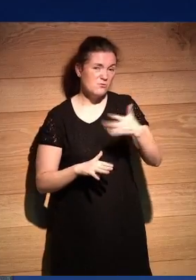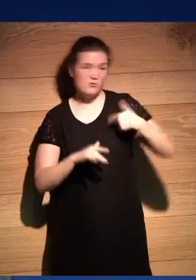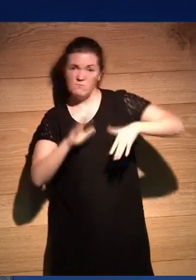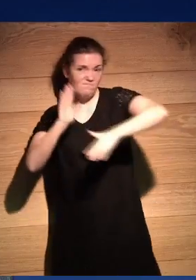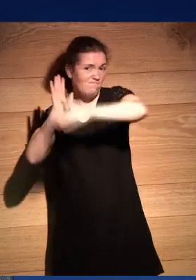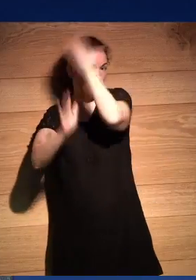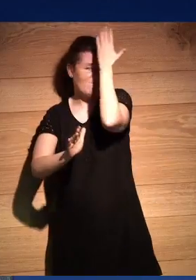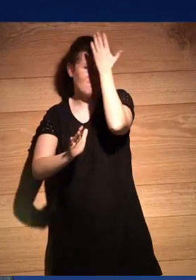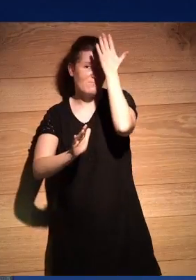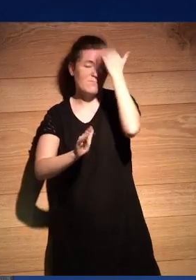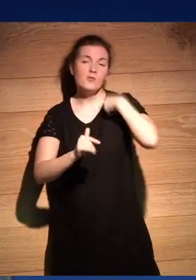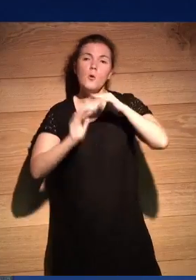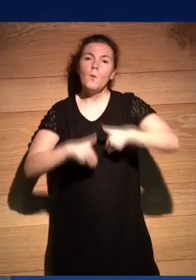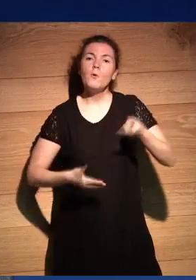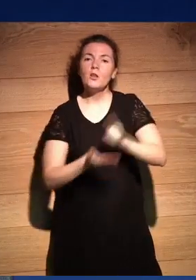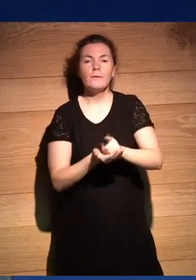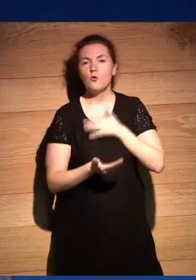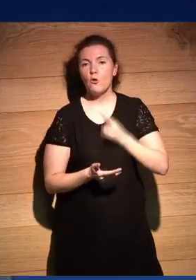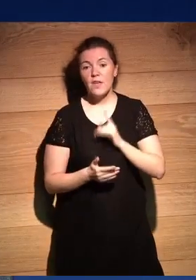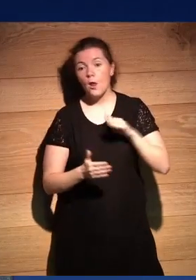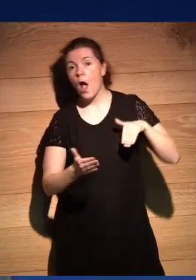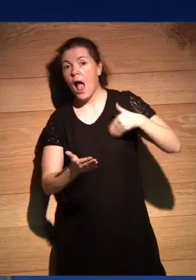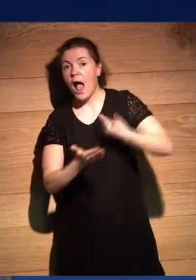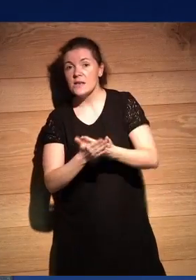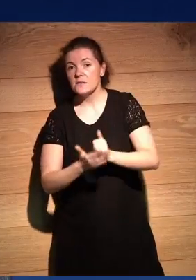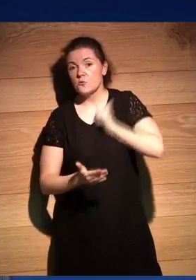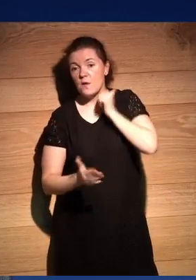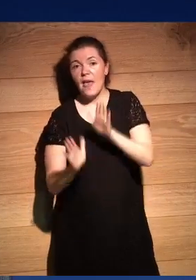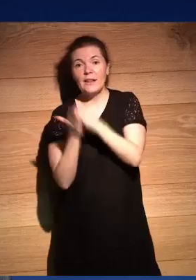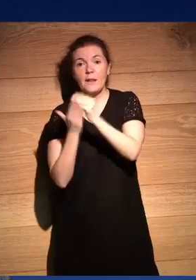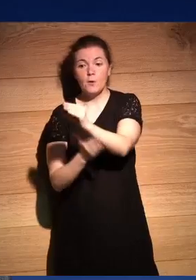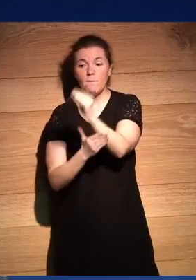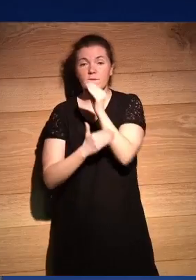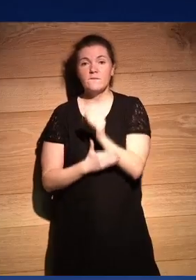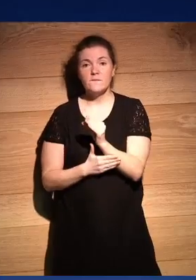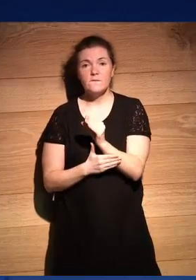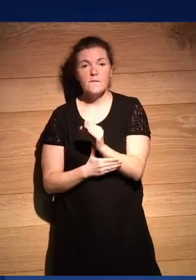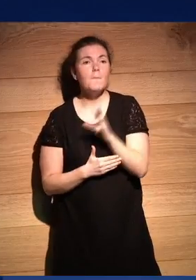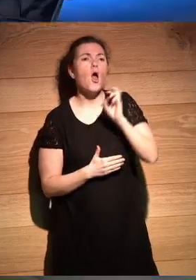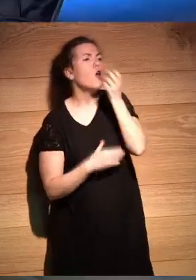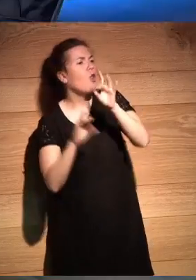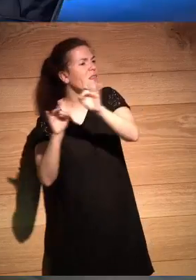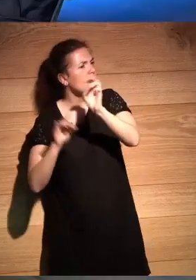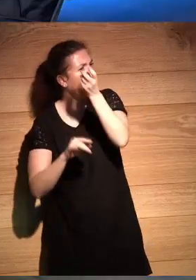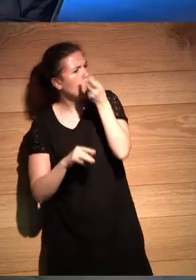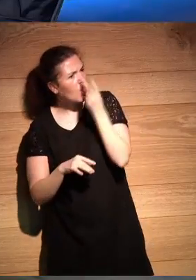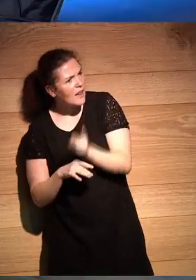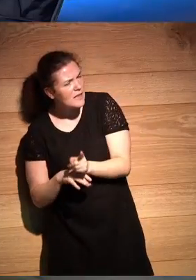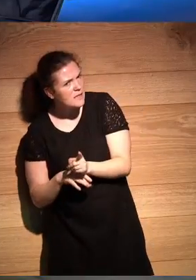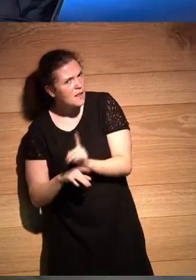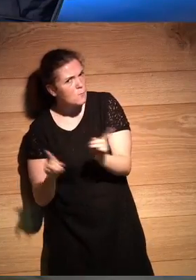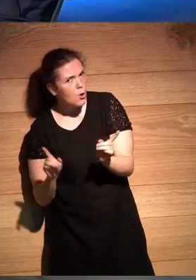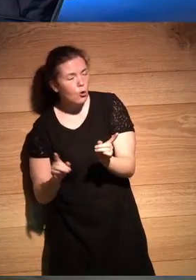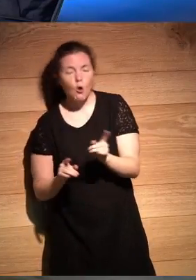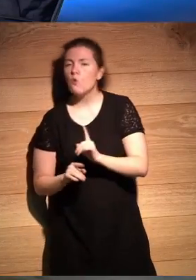y no tenía ninguna intención hasta que se cruzó en mi camino un libro un libro pero ¿y otro desierto? ¿no te interesaban otros desiertos?